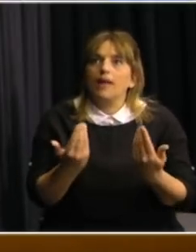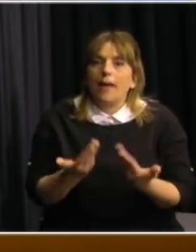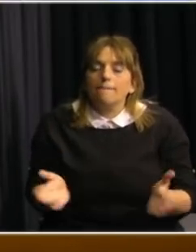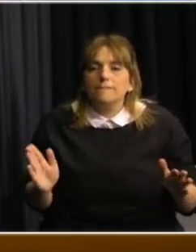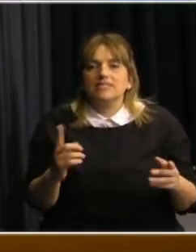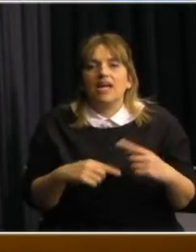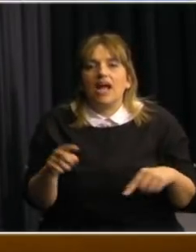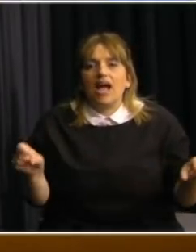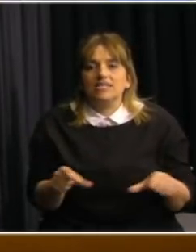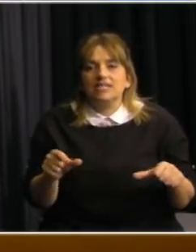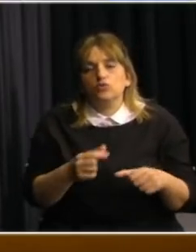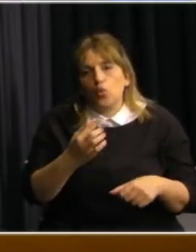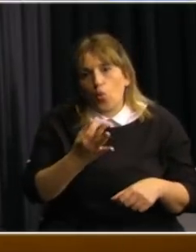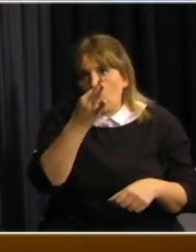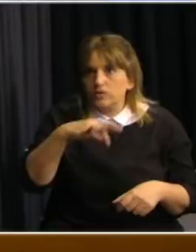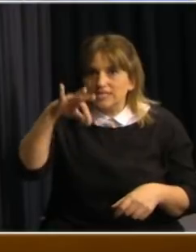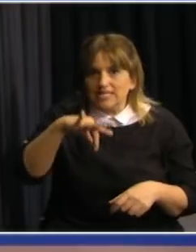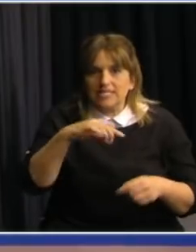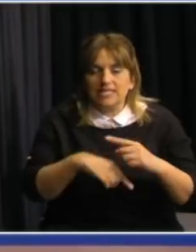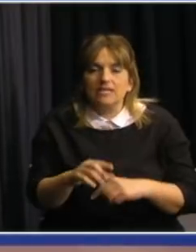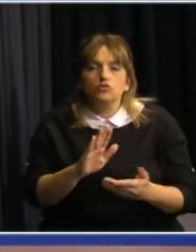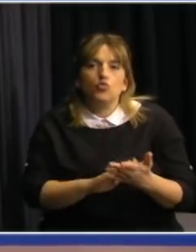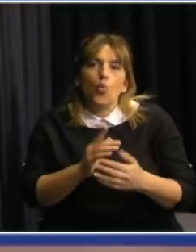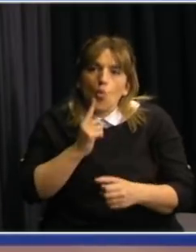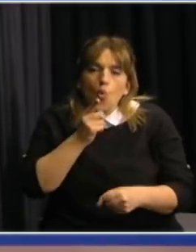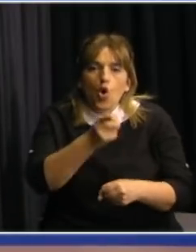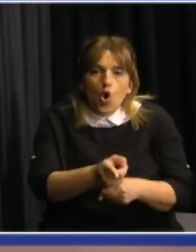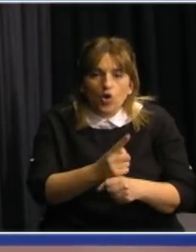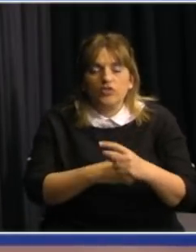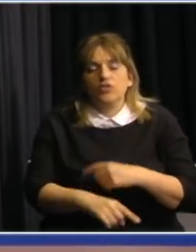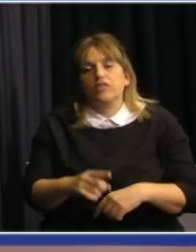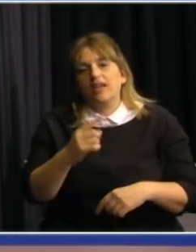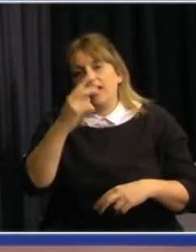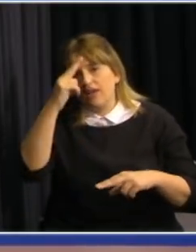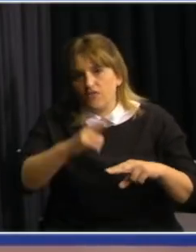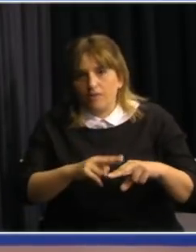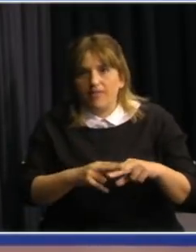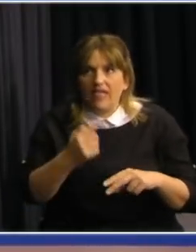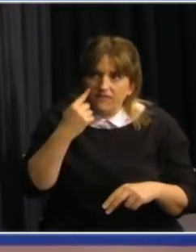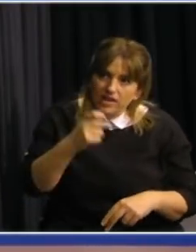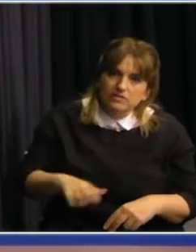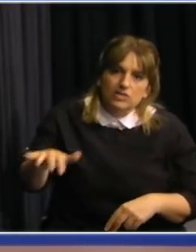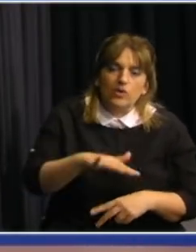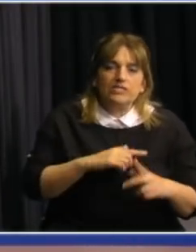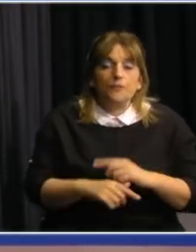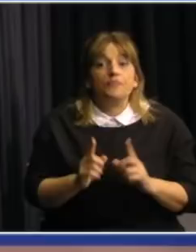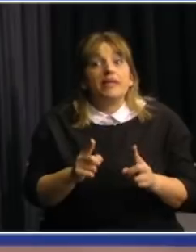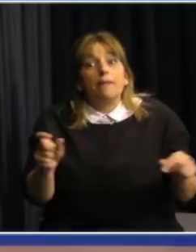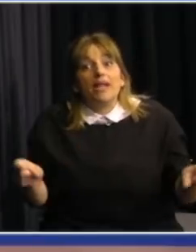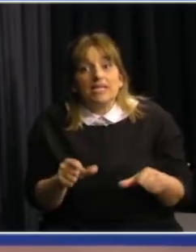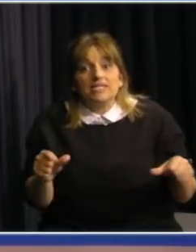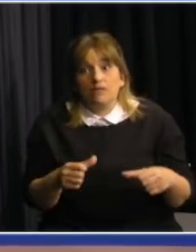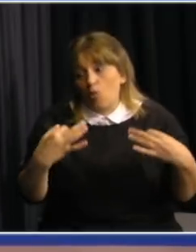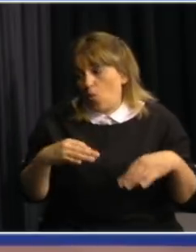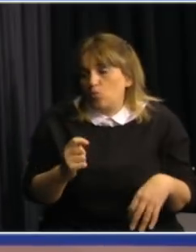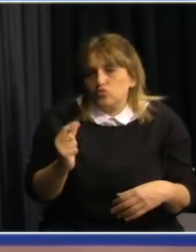aplicar los test serológicos de medida de anticuerpos y estudiar cero prevalencia en la población. Hemos realizado recientemente